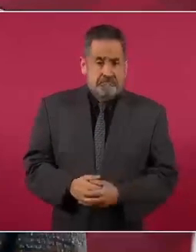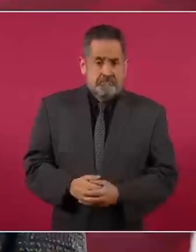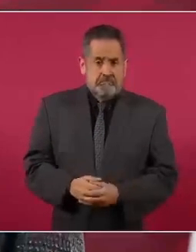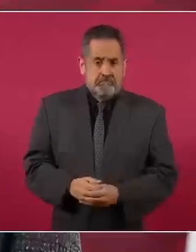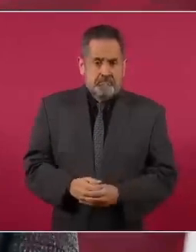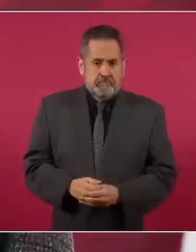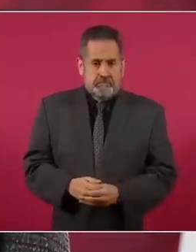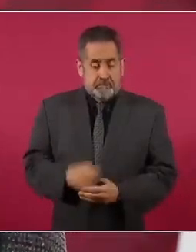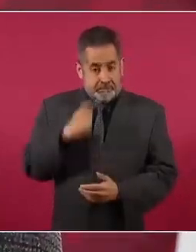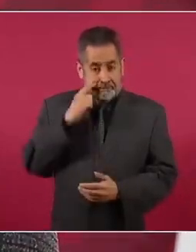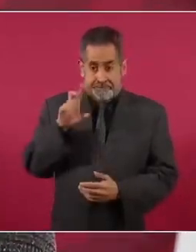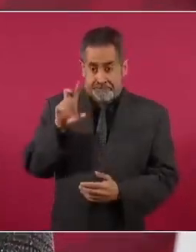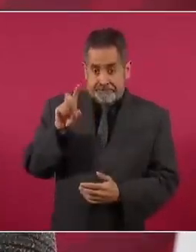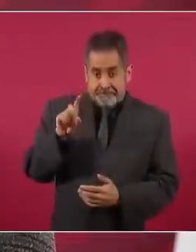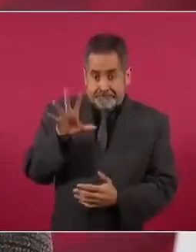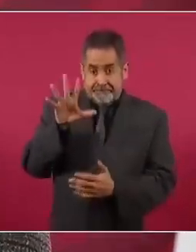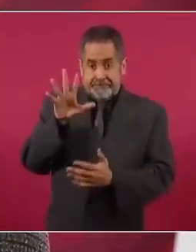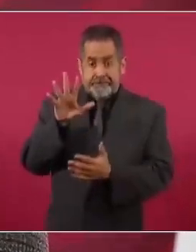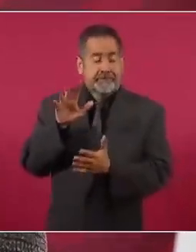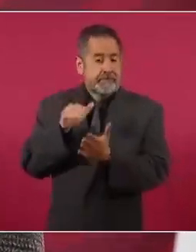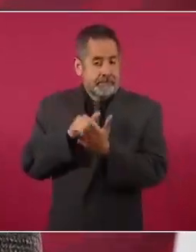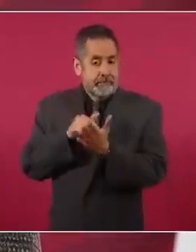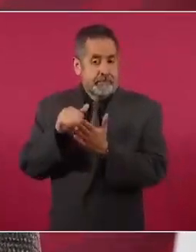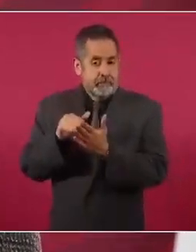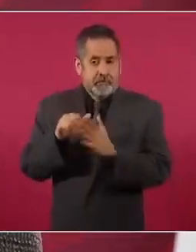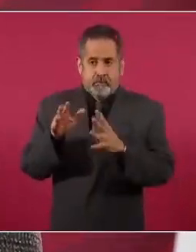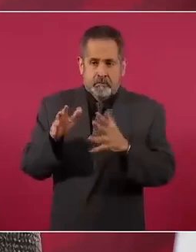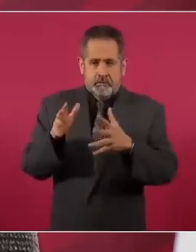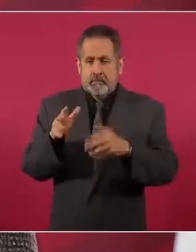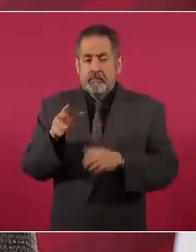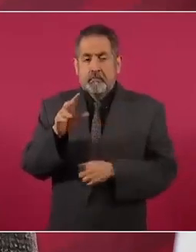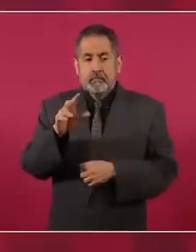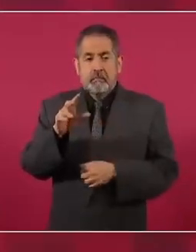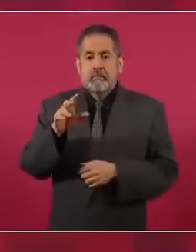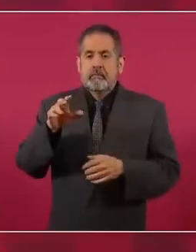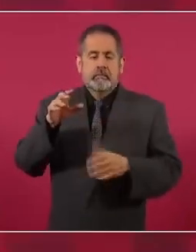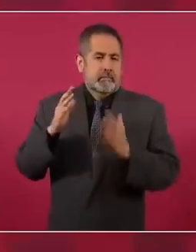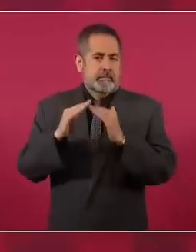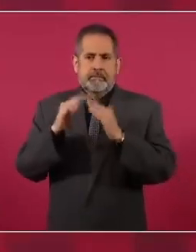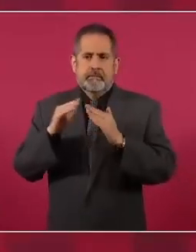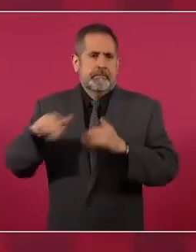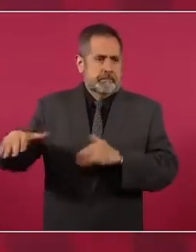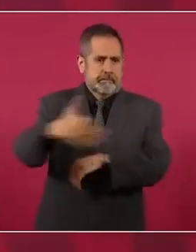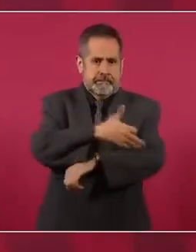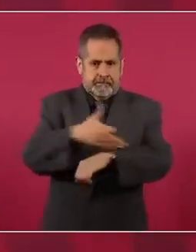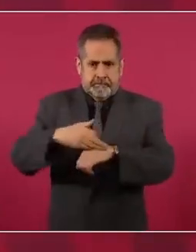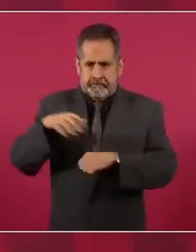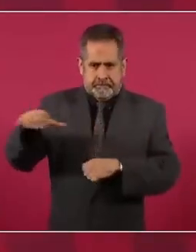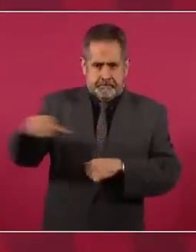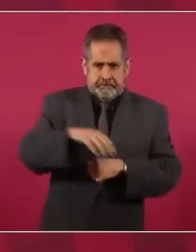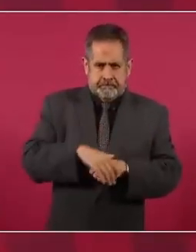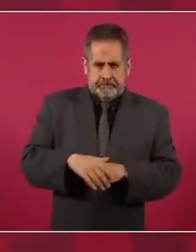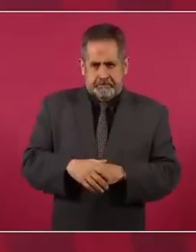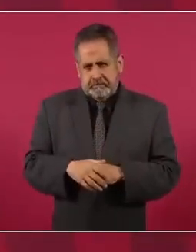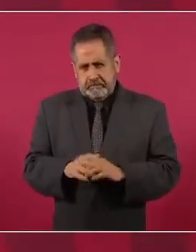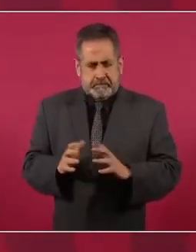de 35 millones a 30 millones de hogares y el 5,